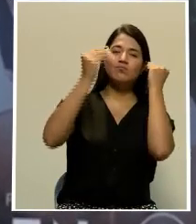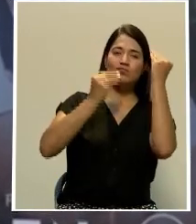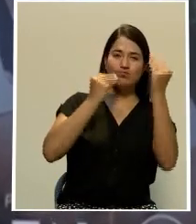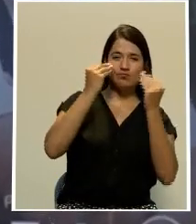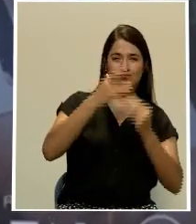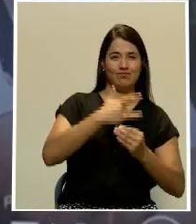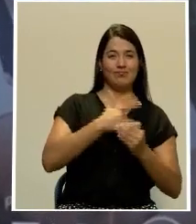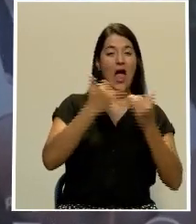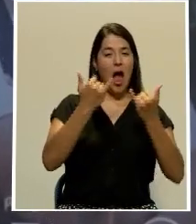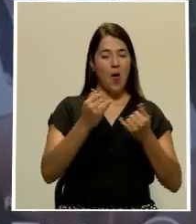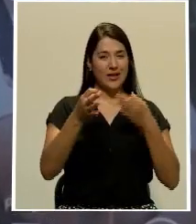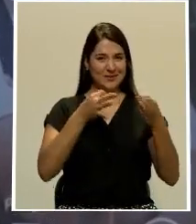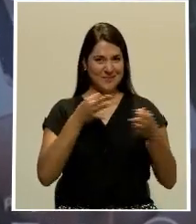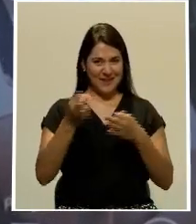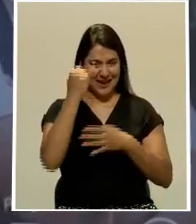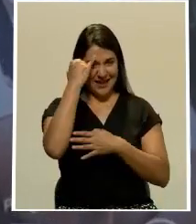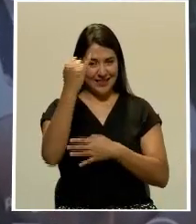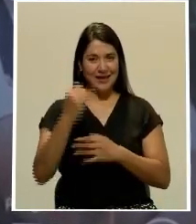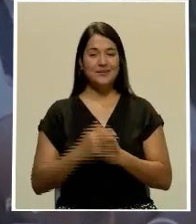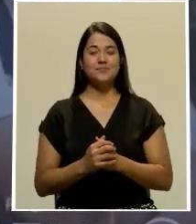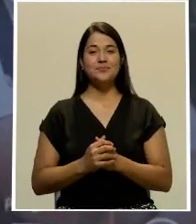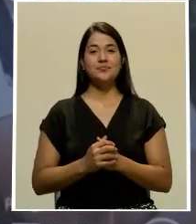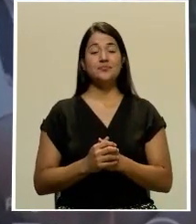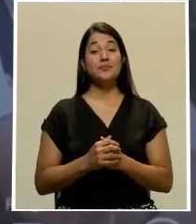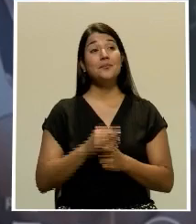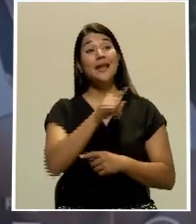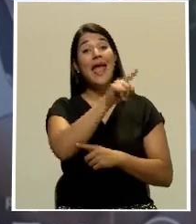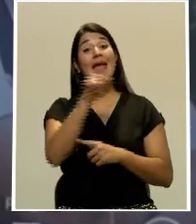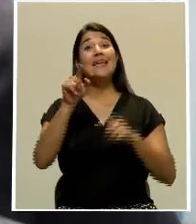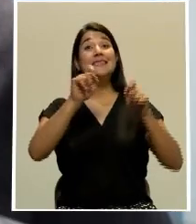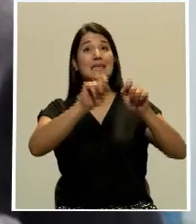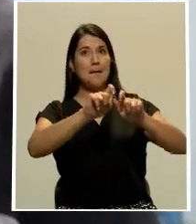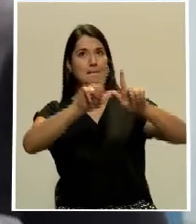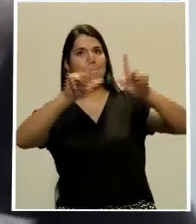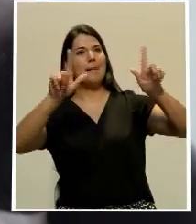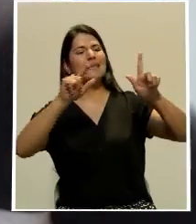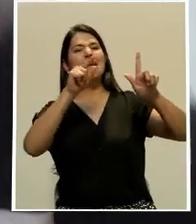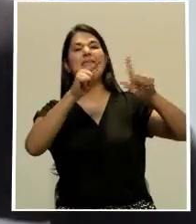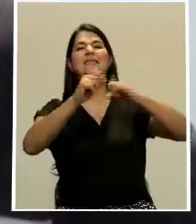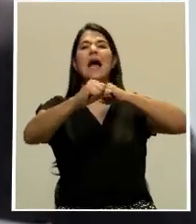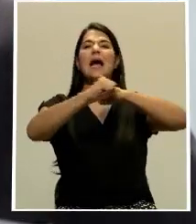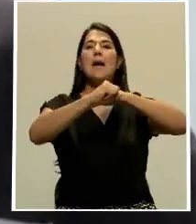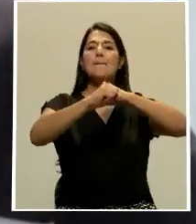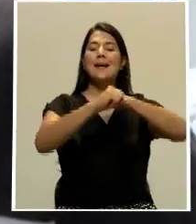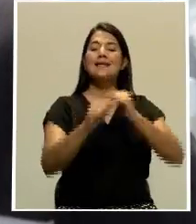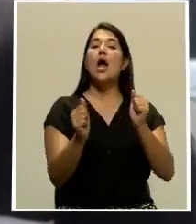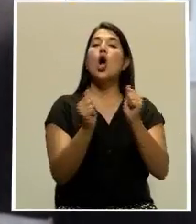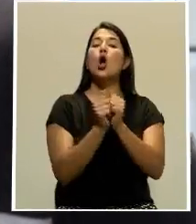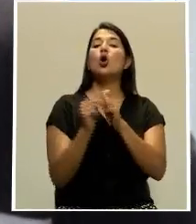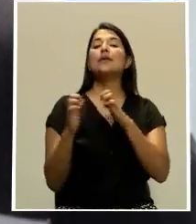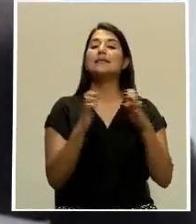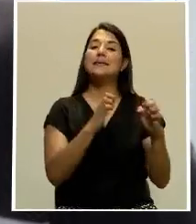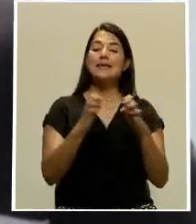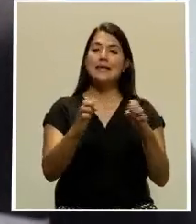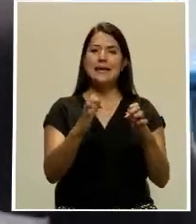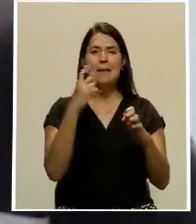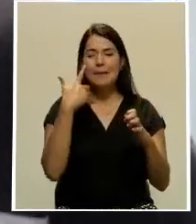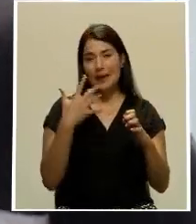precisamente de esta iniciativa. La idea de cada uno de estos vallas fue una campaña creada con estrategia, ¿verdad?, para poder